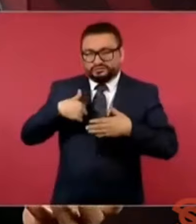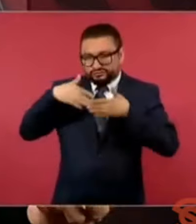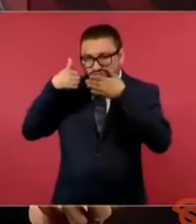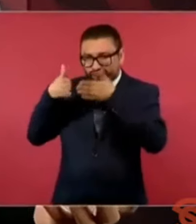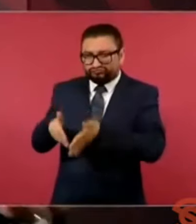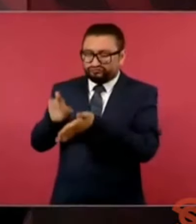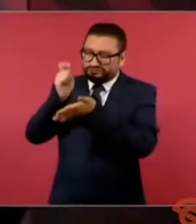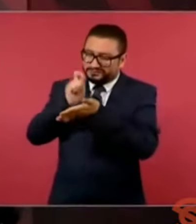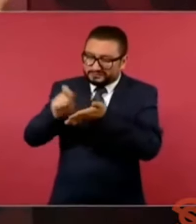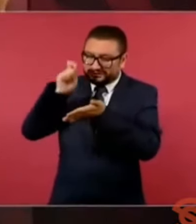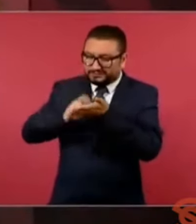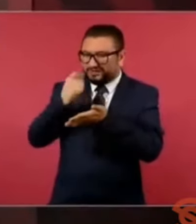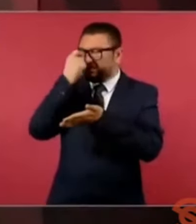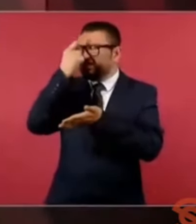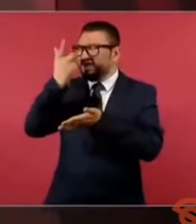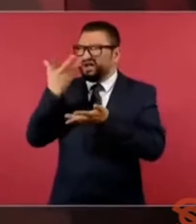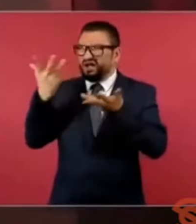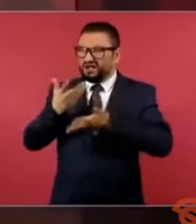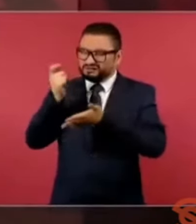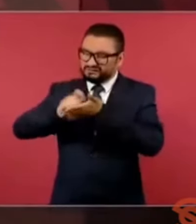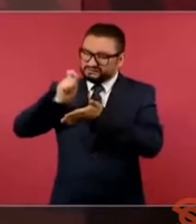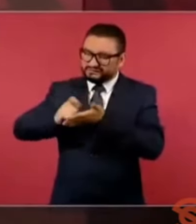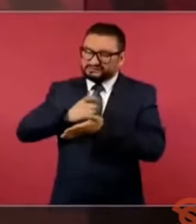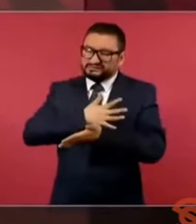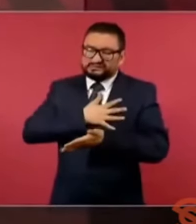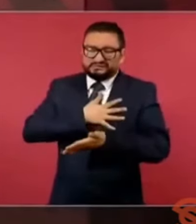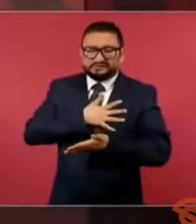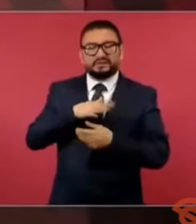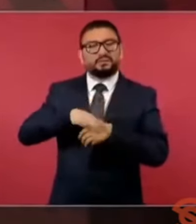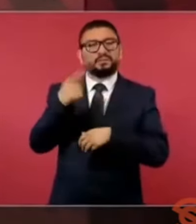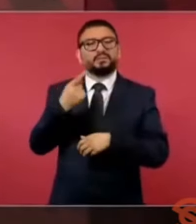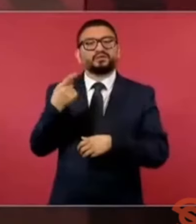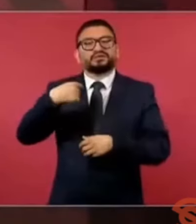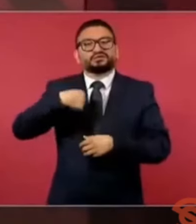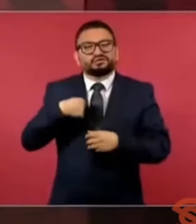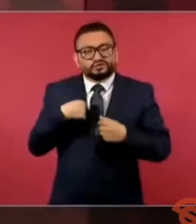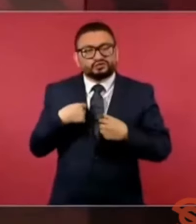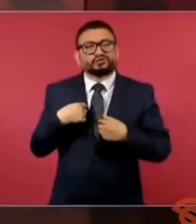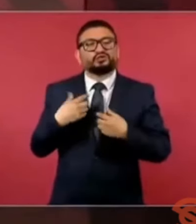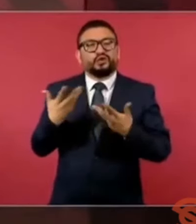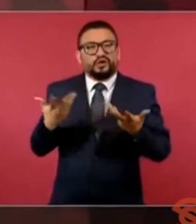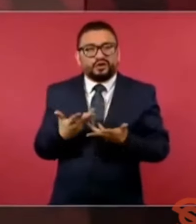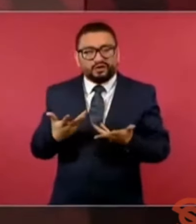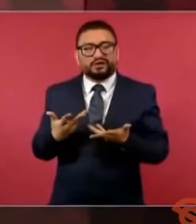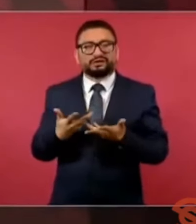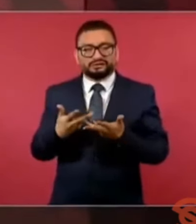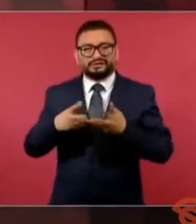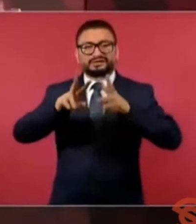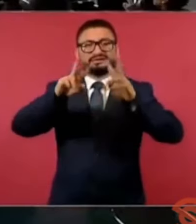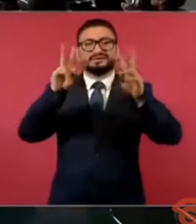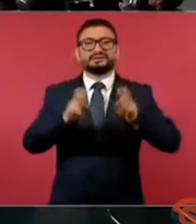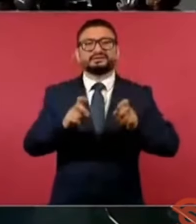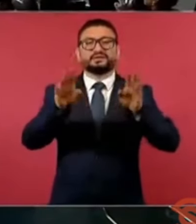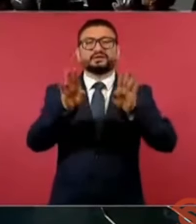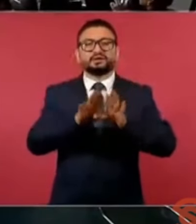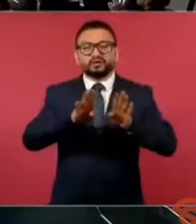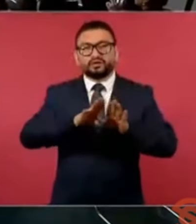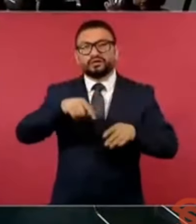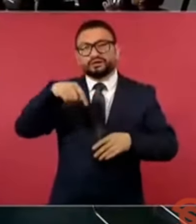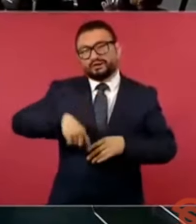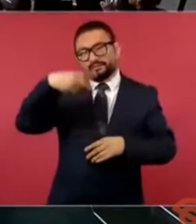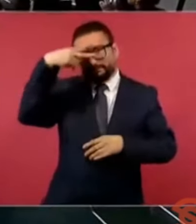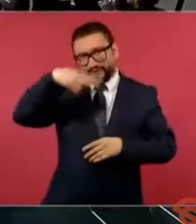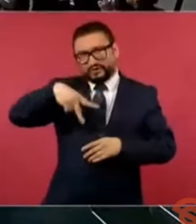porque voy a escribir sobre la grandeza cultural de